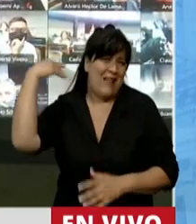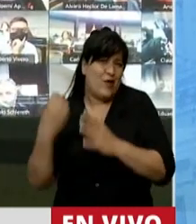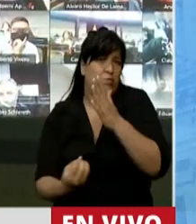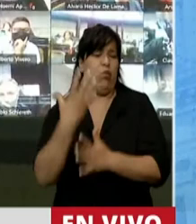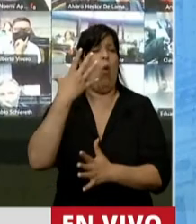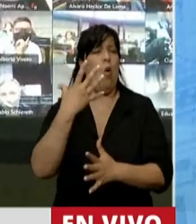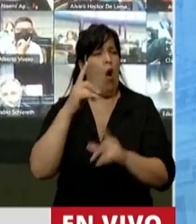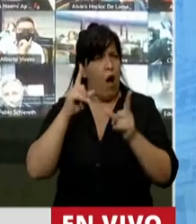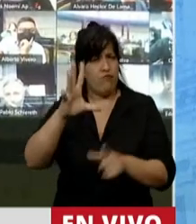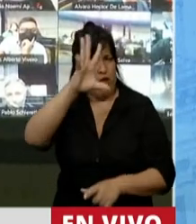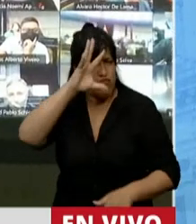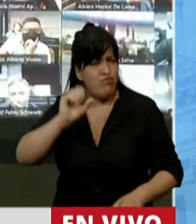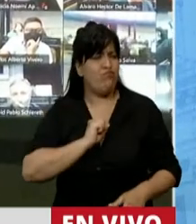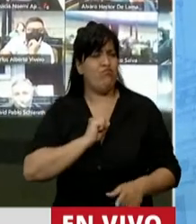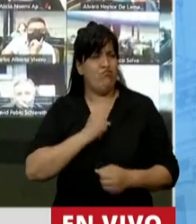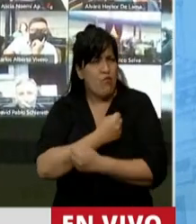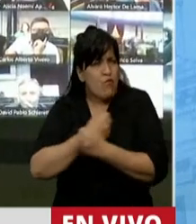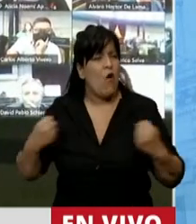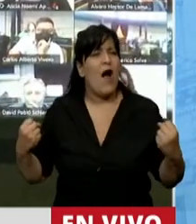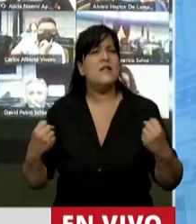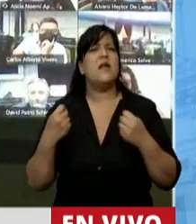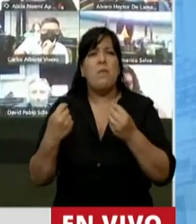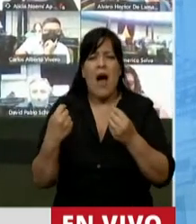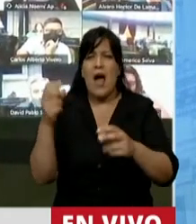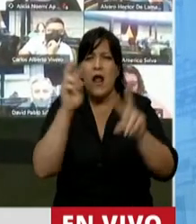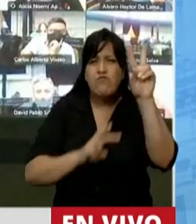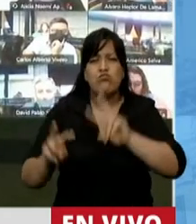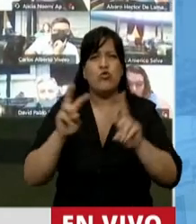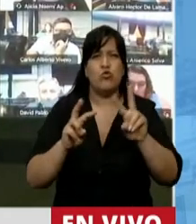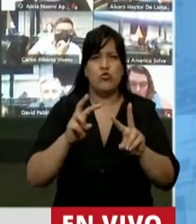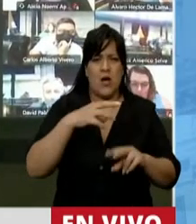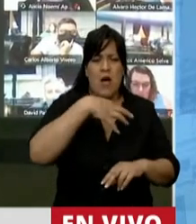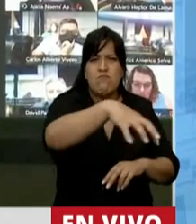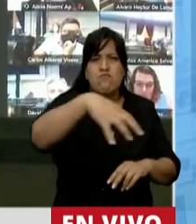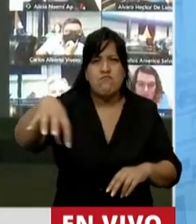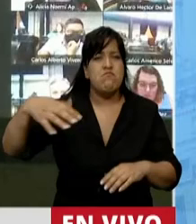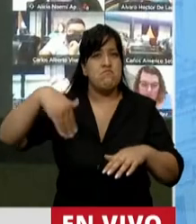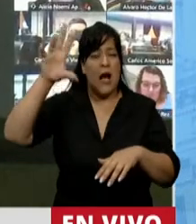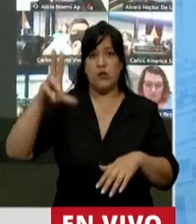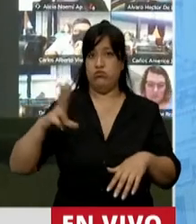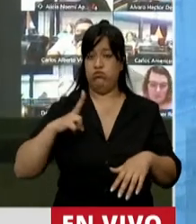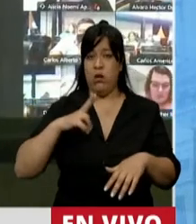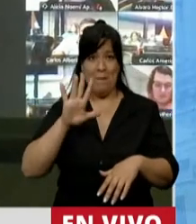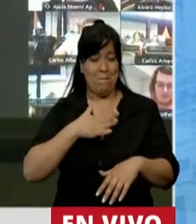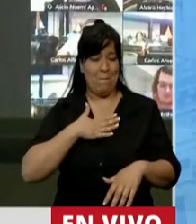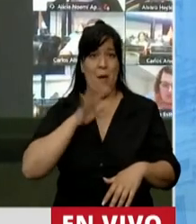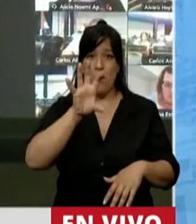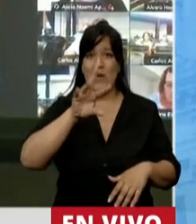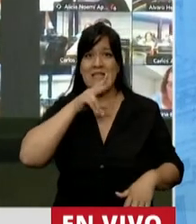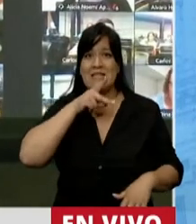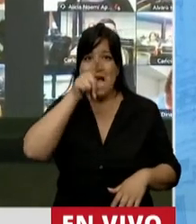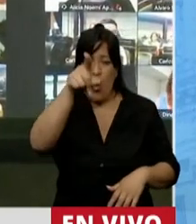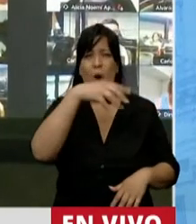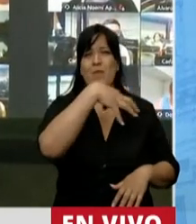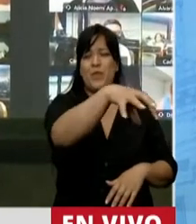valentía y la fuerza para ir a buscar en los sectores más pudientes de mi provincia, en los grandes